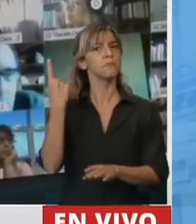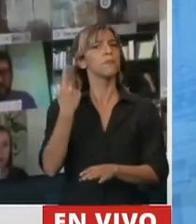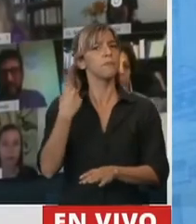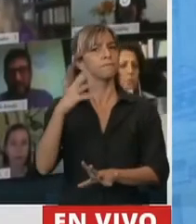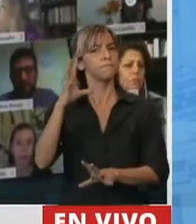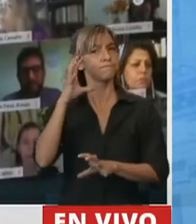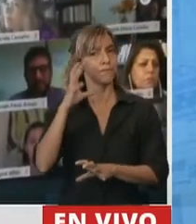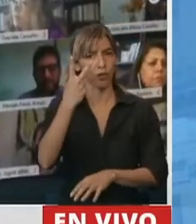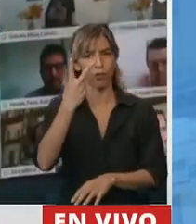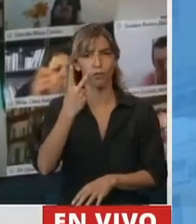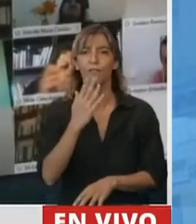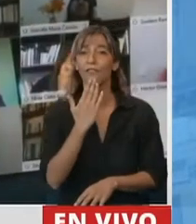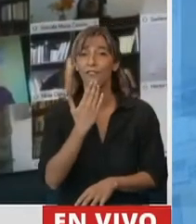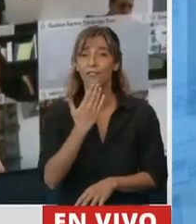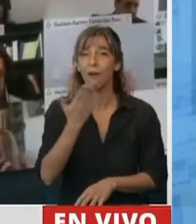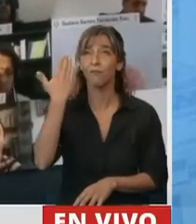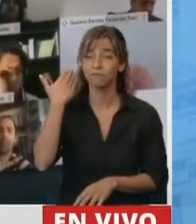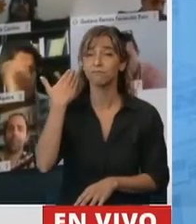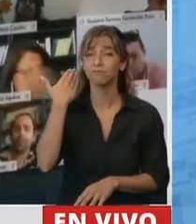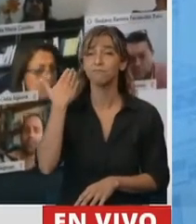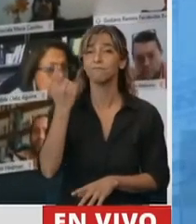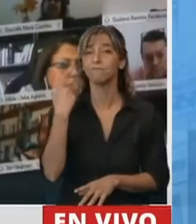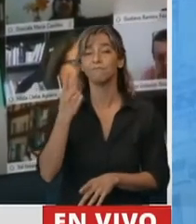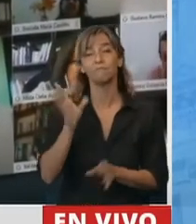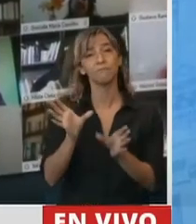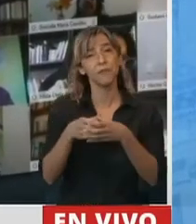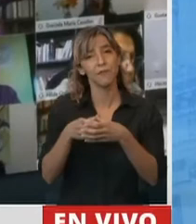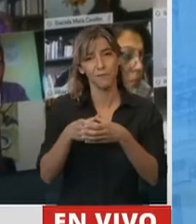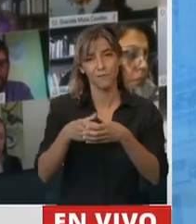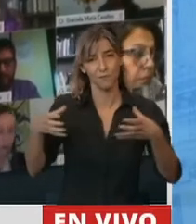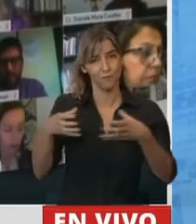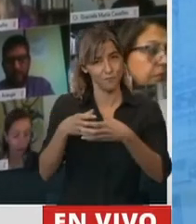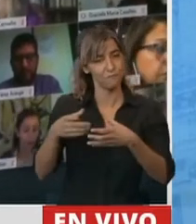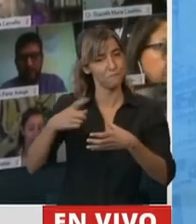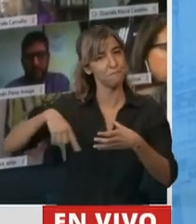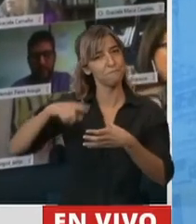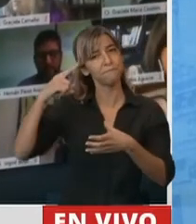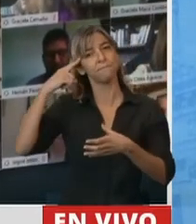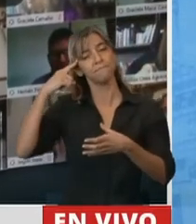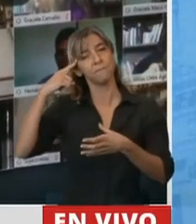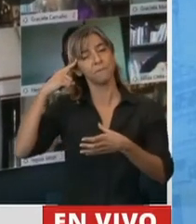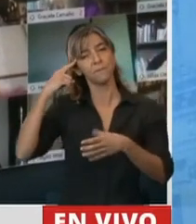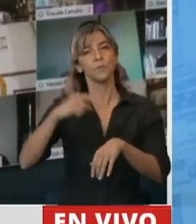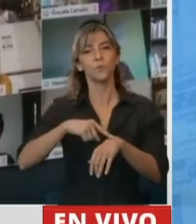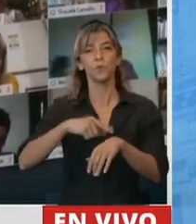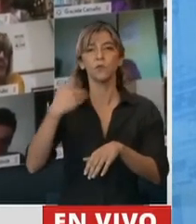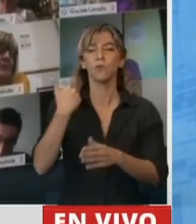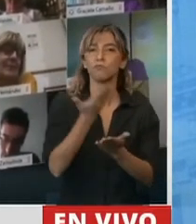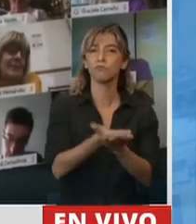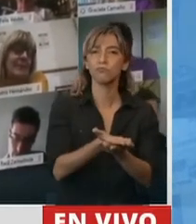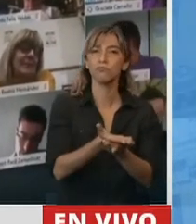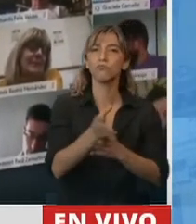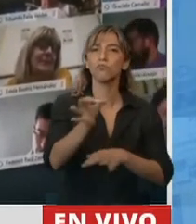donde teníamos pensado, junto al equipo que me acompaña, la presentación de un proyecto también